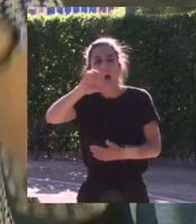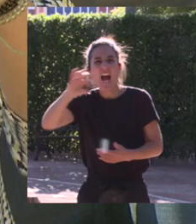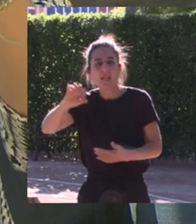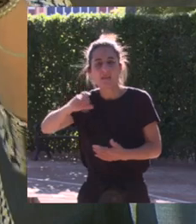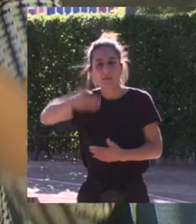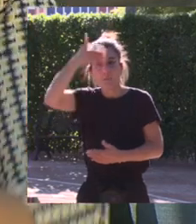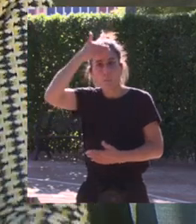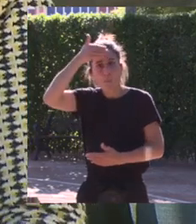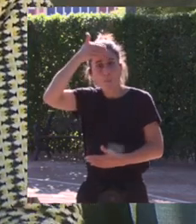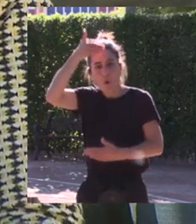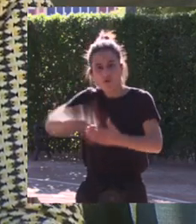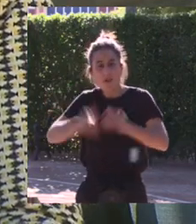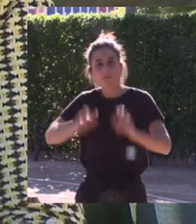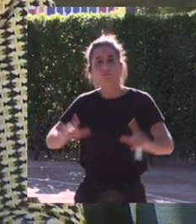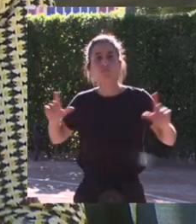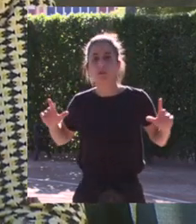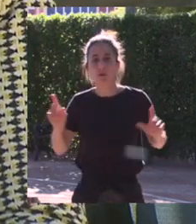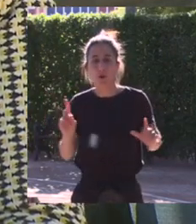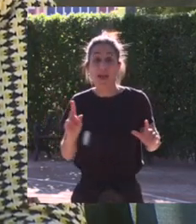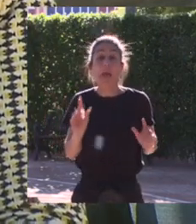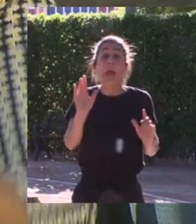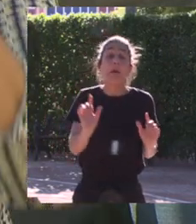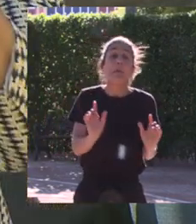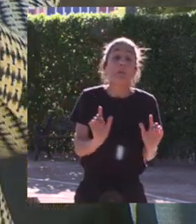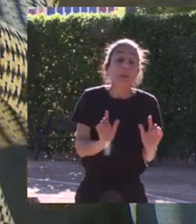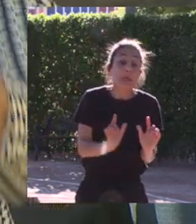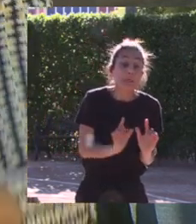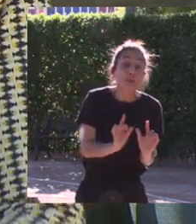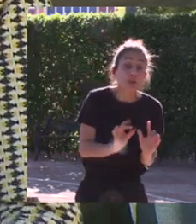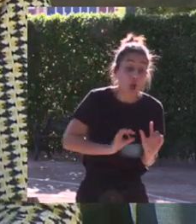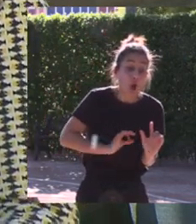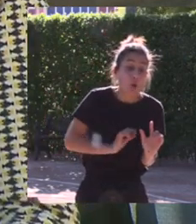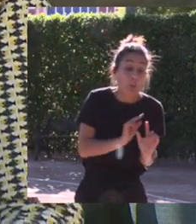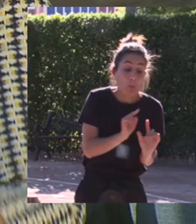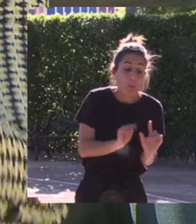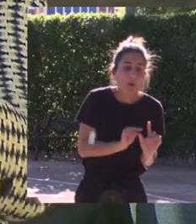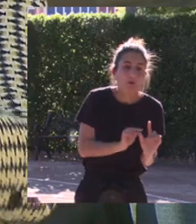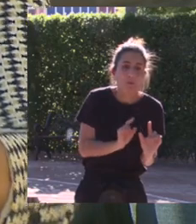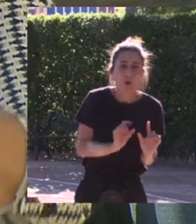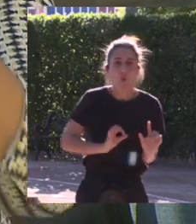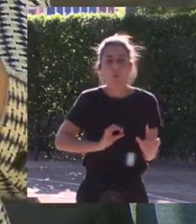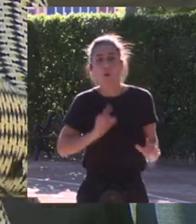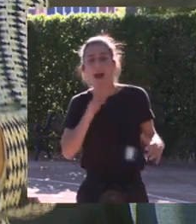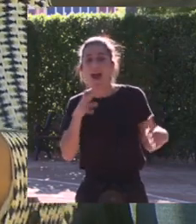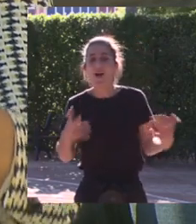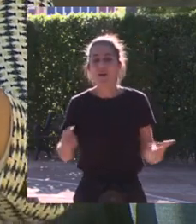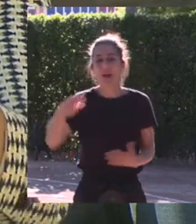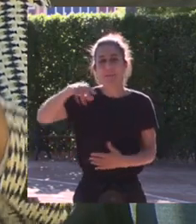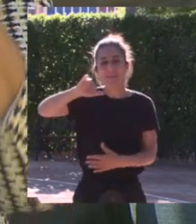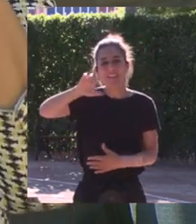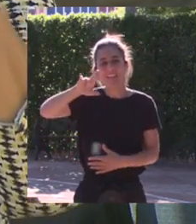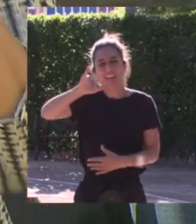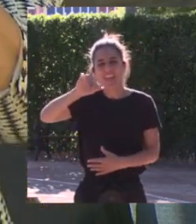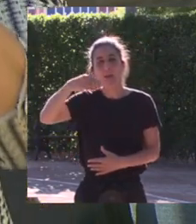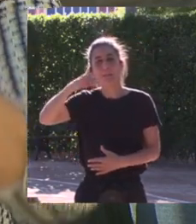ocupado en pequeñito sí cuando he ganado el oro pero en primera plana no ahora Mireia Belmonte Carolina Marín hay